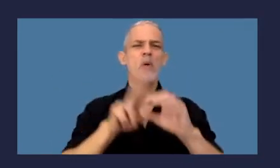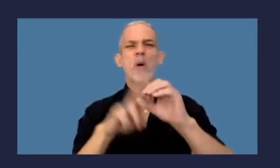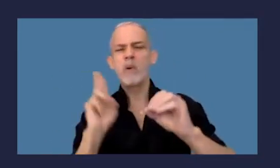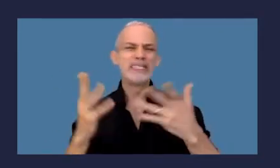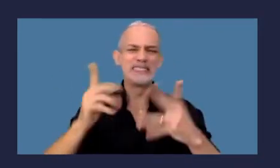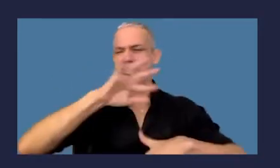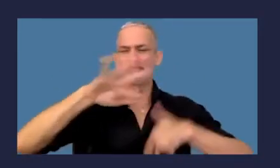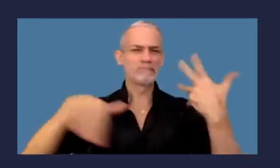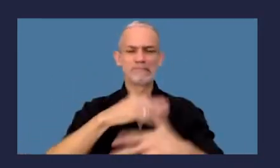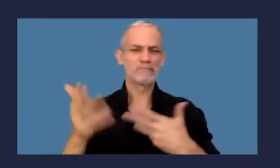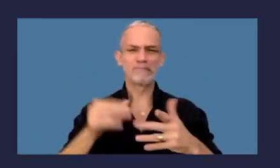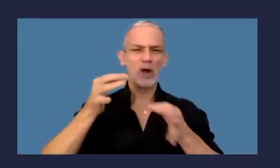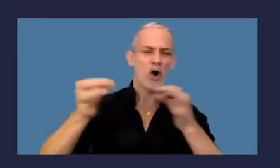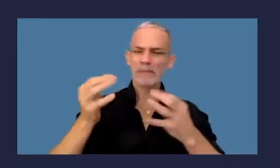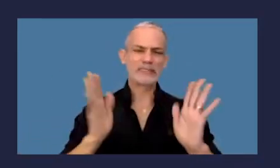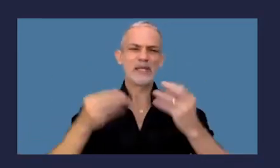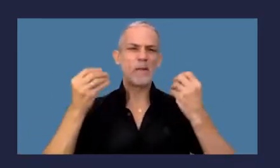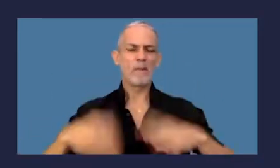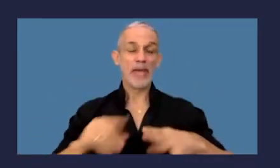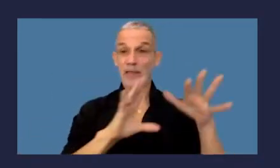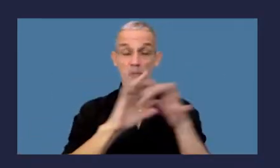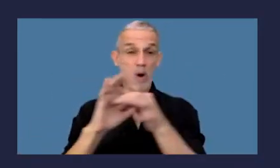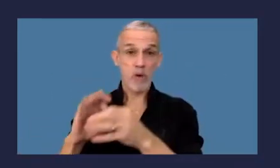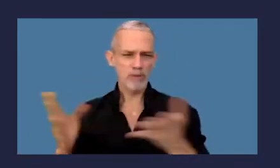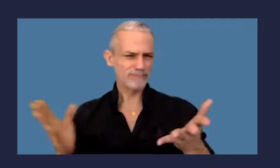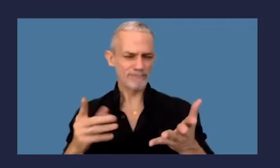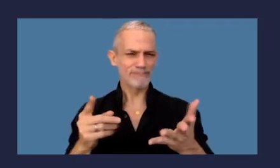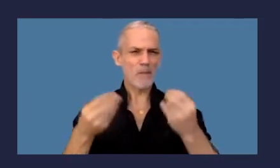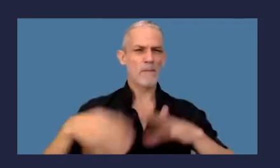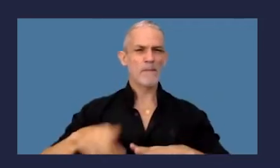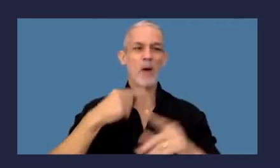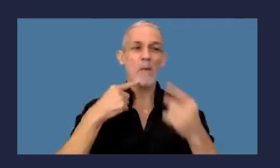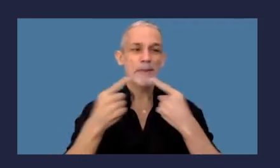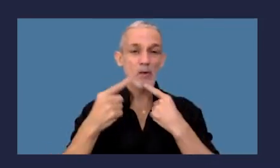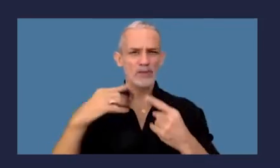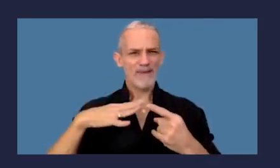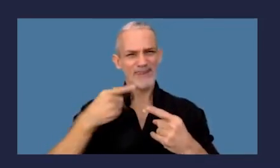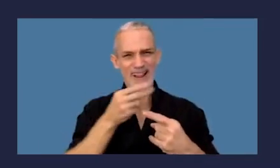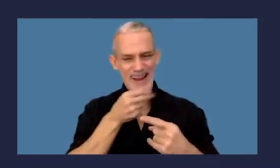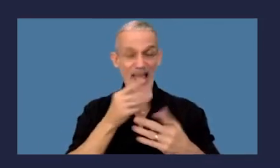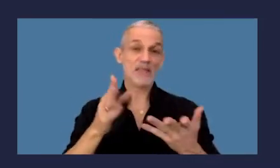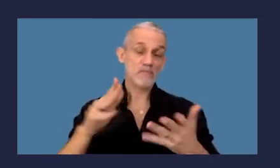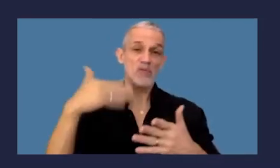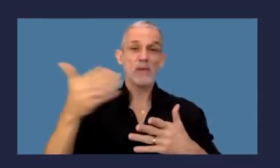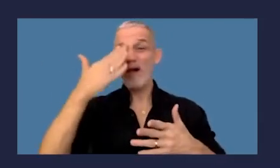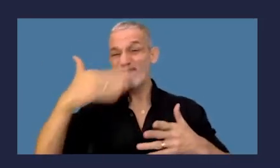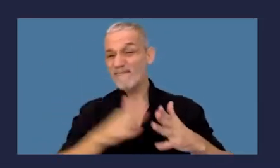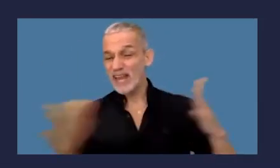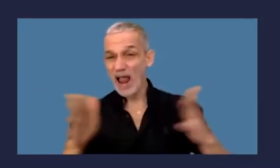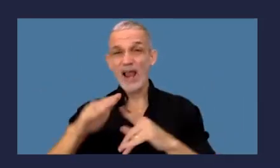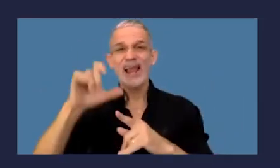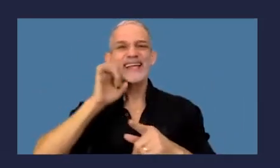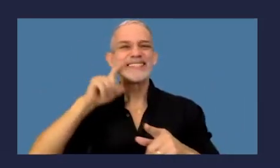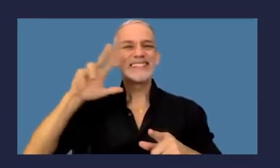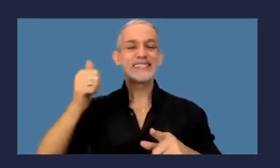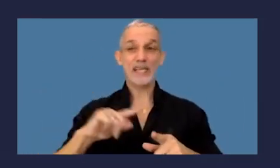pierde el hilo de la conversación y no quedan preguntas por responder, que después Cristina también